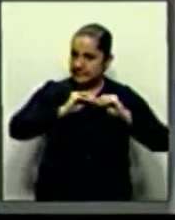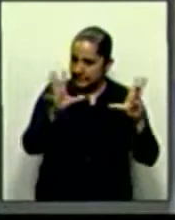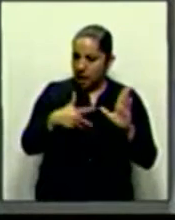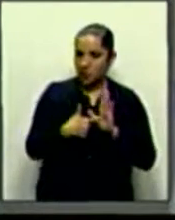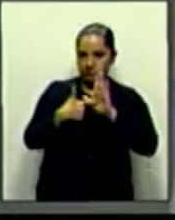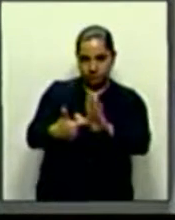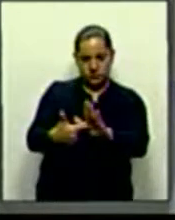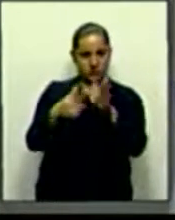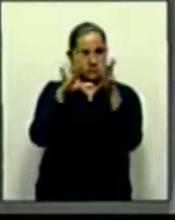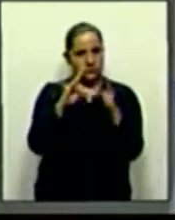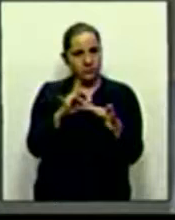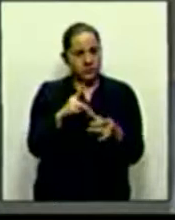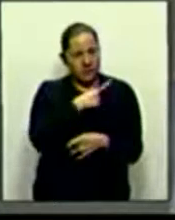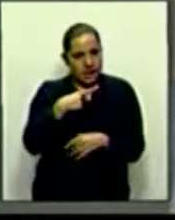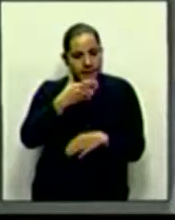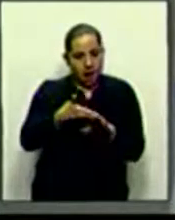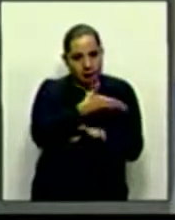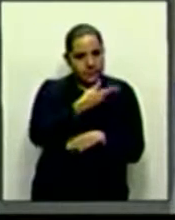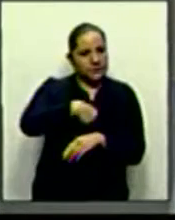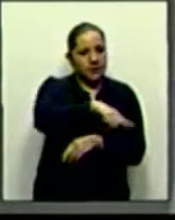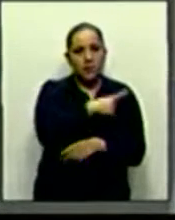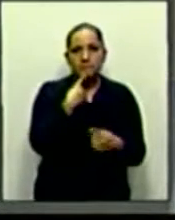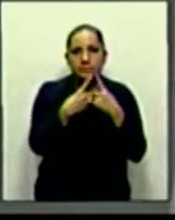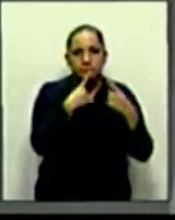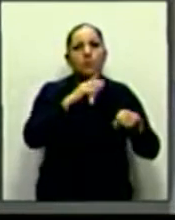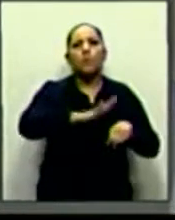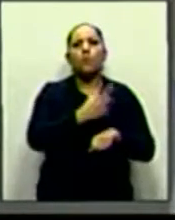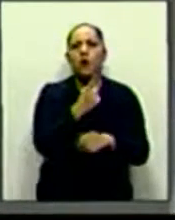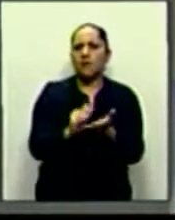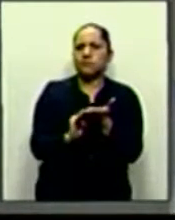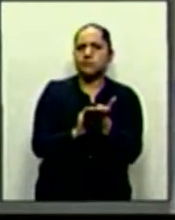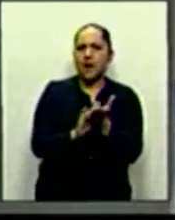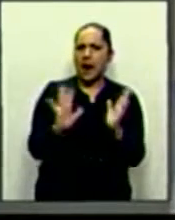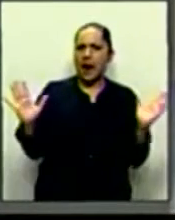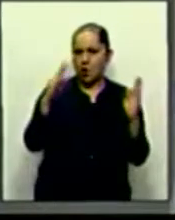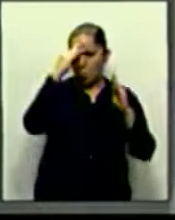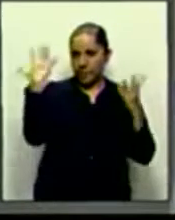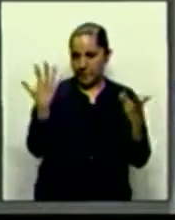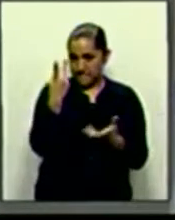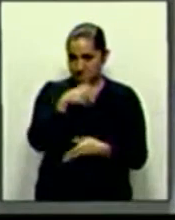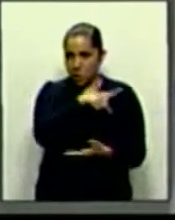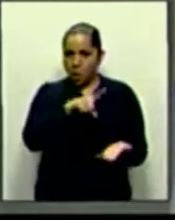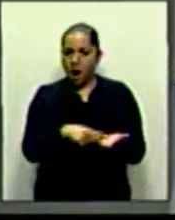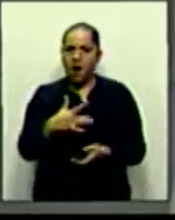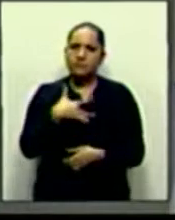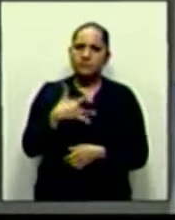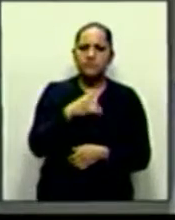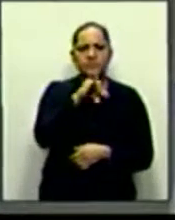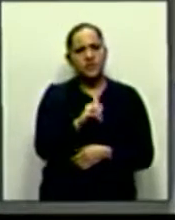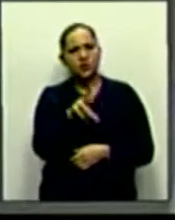específicas y previamente determinadas, y no simplemente a la incapacidad recaudatoria de la autoridad